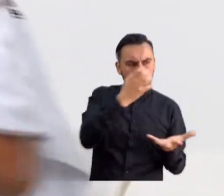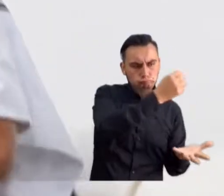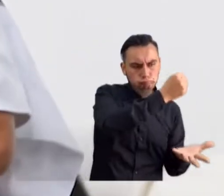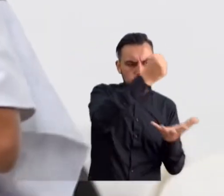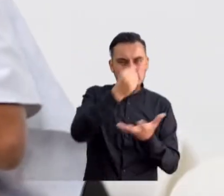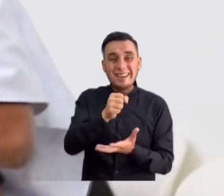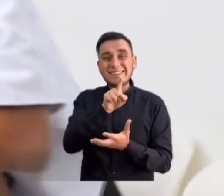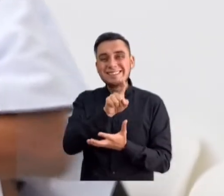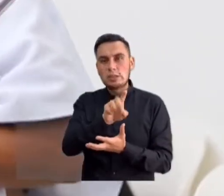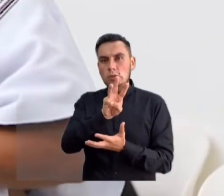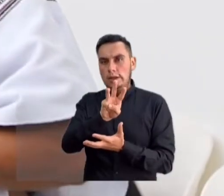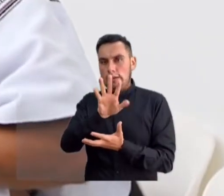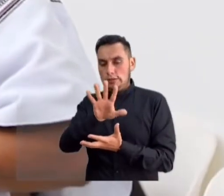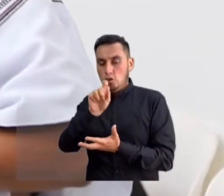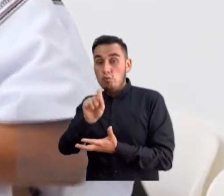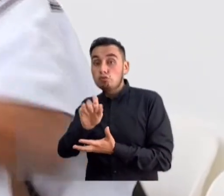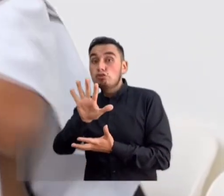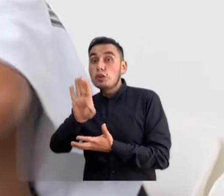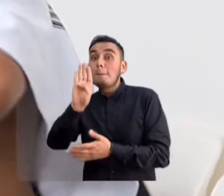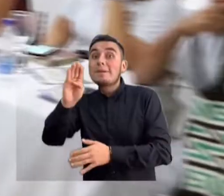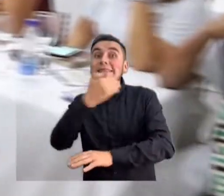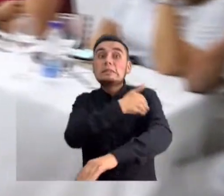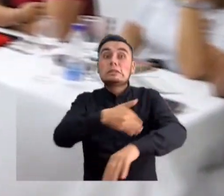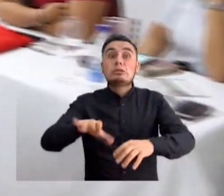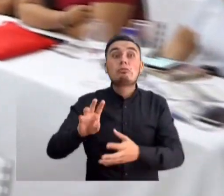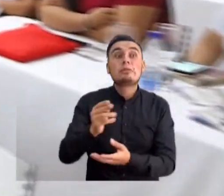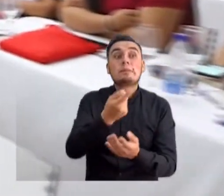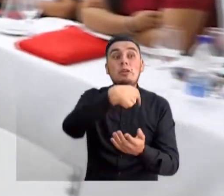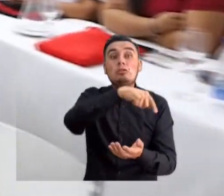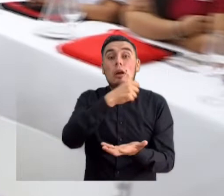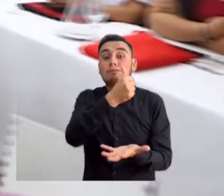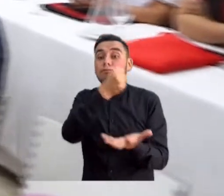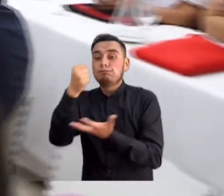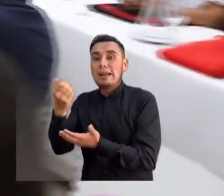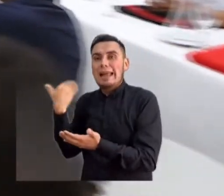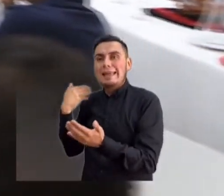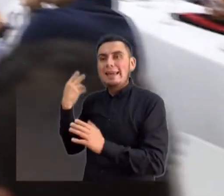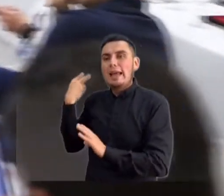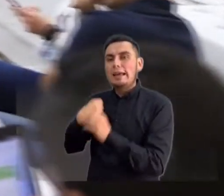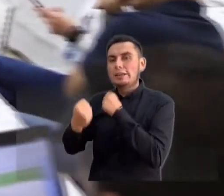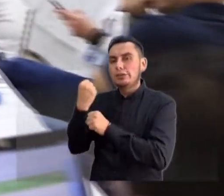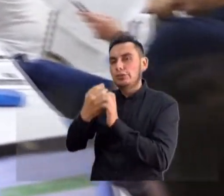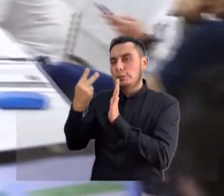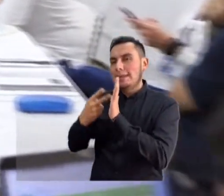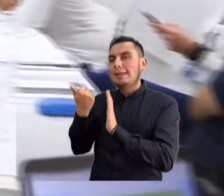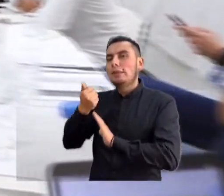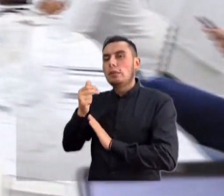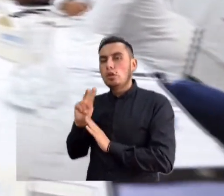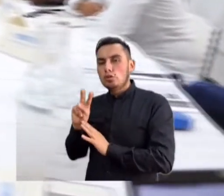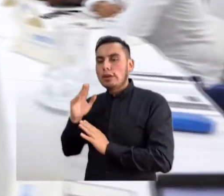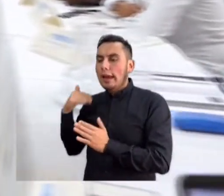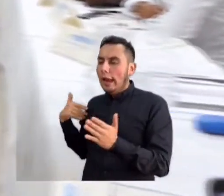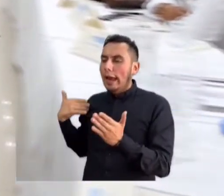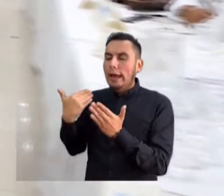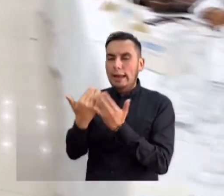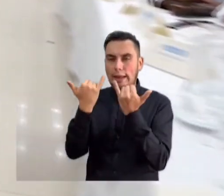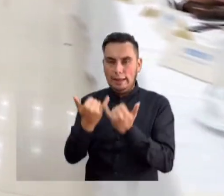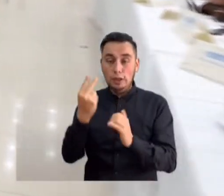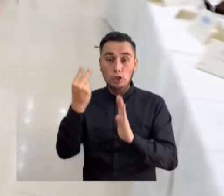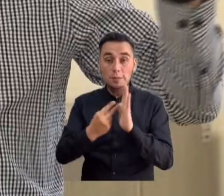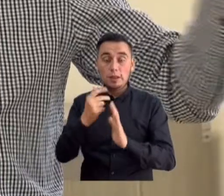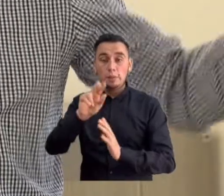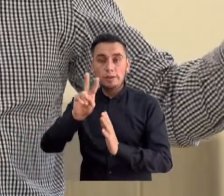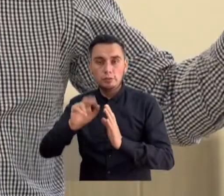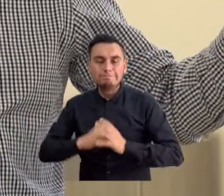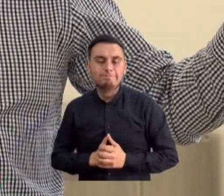una inversión de 135.5 billones de pesos desde el año 2012 hasta el año 2021.